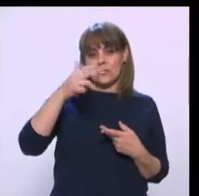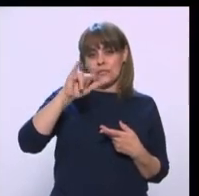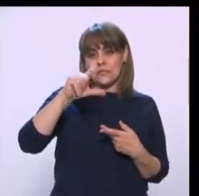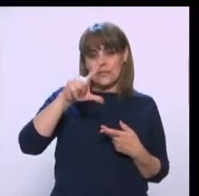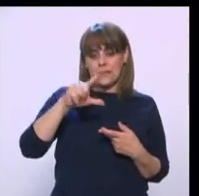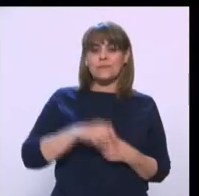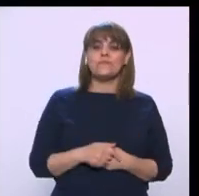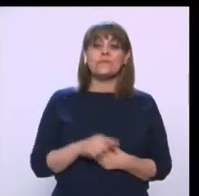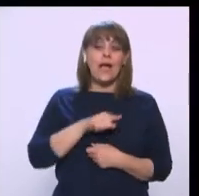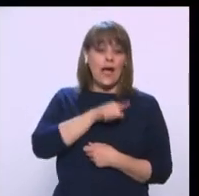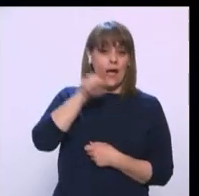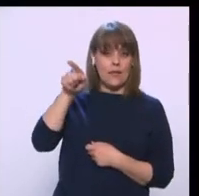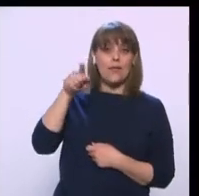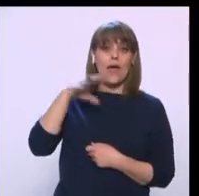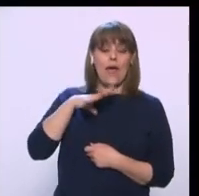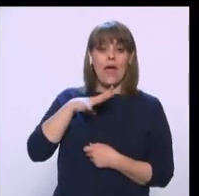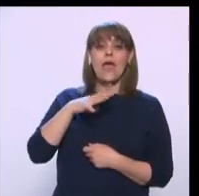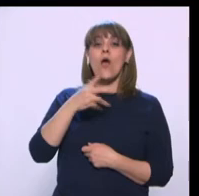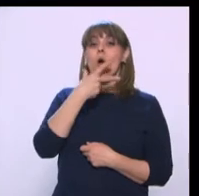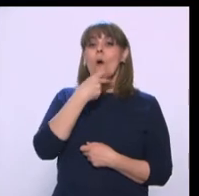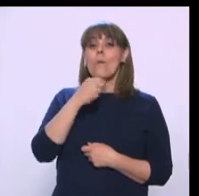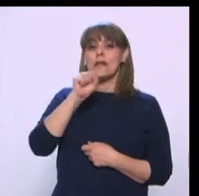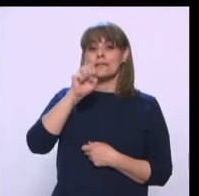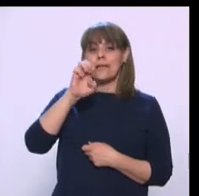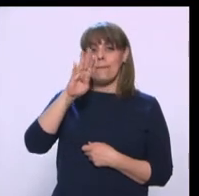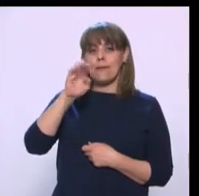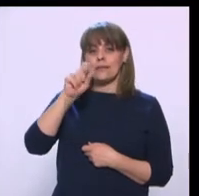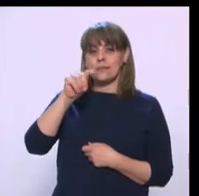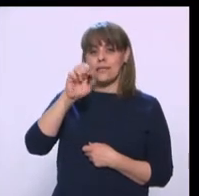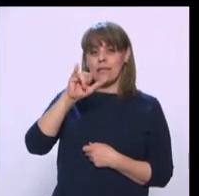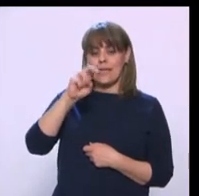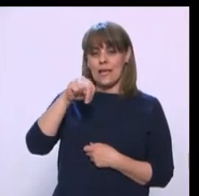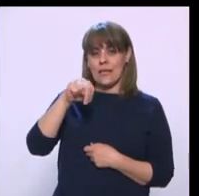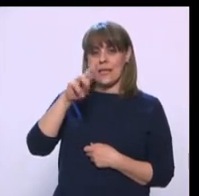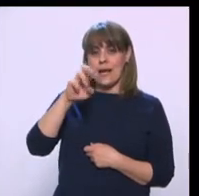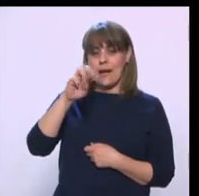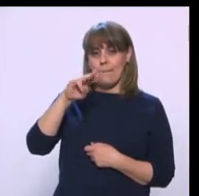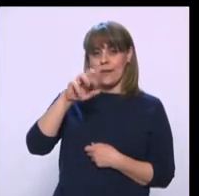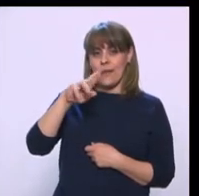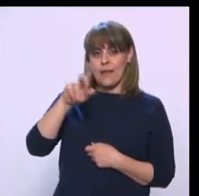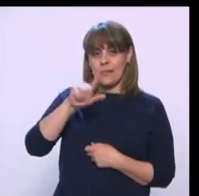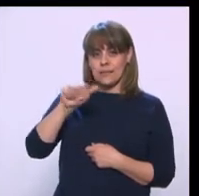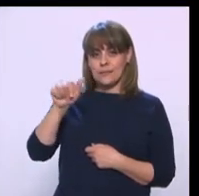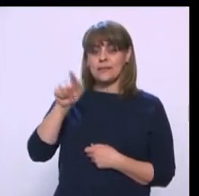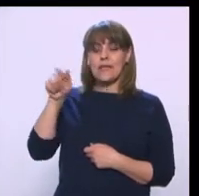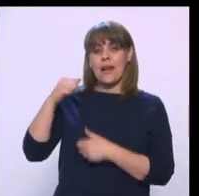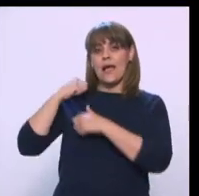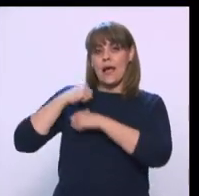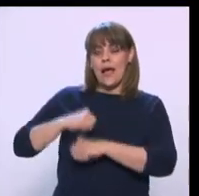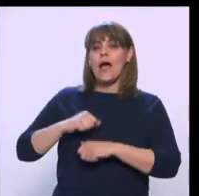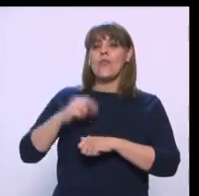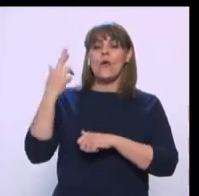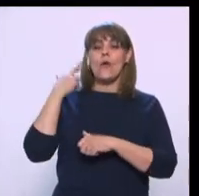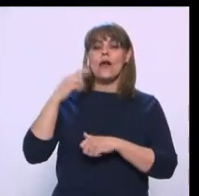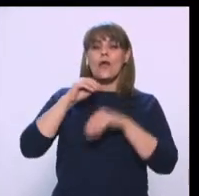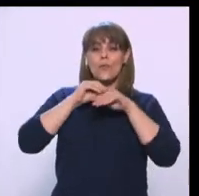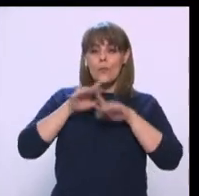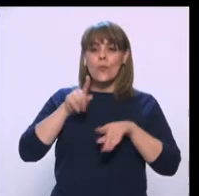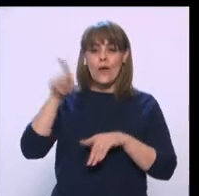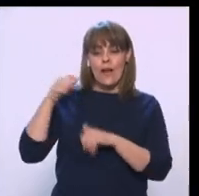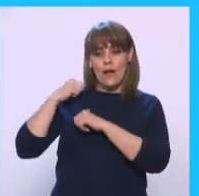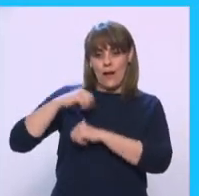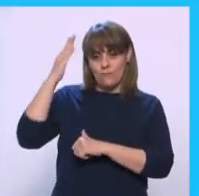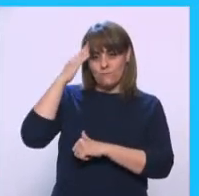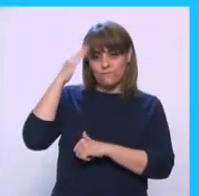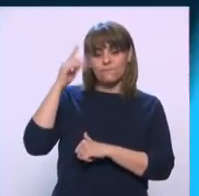Estuvo ahí Sebastián Ramírez, el encargado del despacho de la Dirección General del Sistema Público de Radiodifusión, vamos a ver parte de lo que dijo.